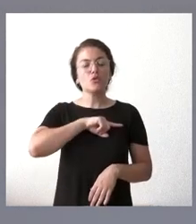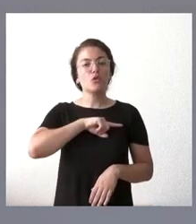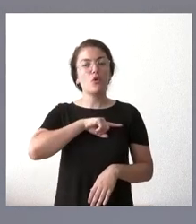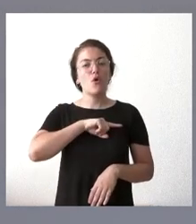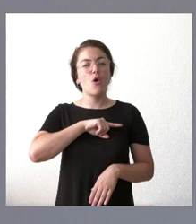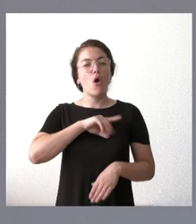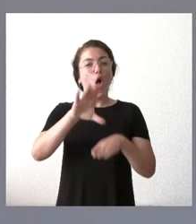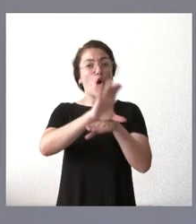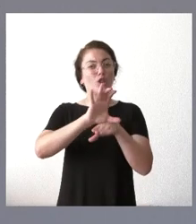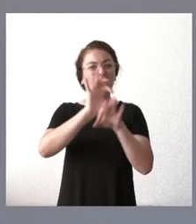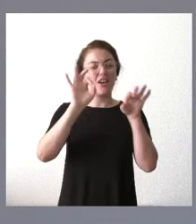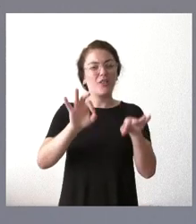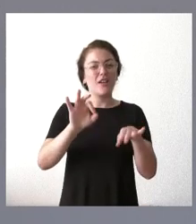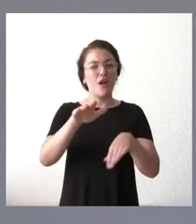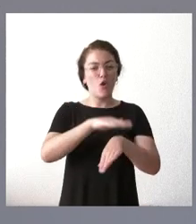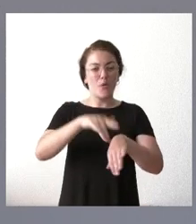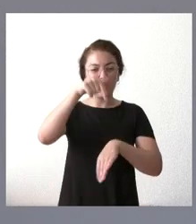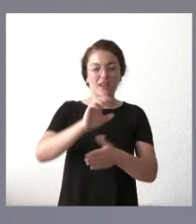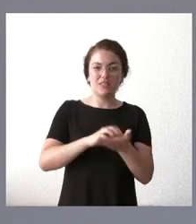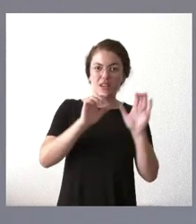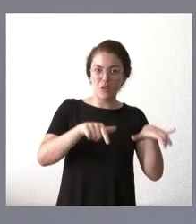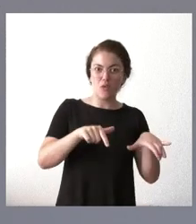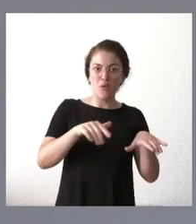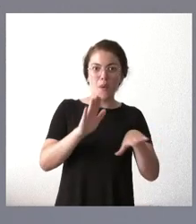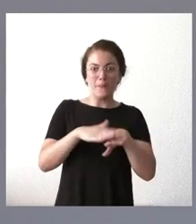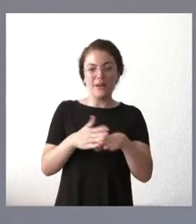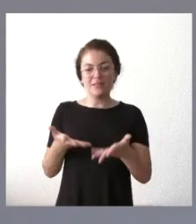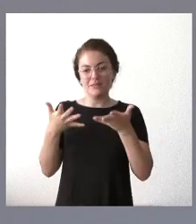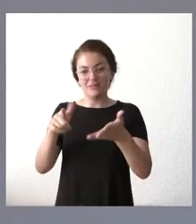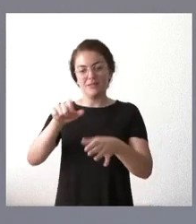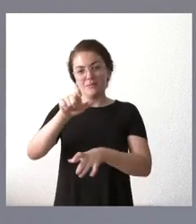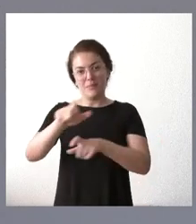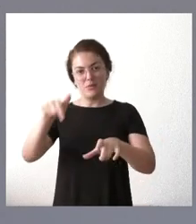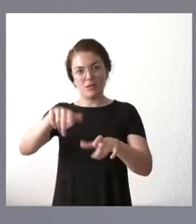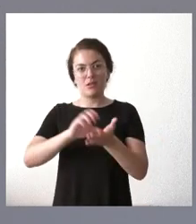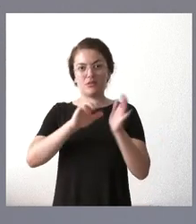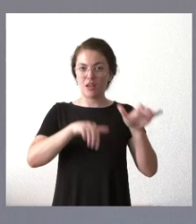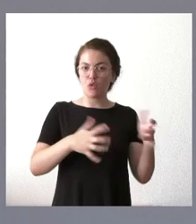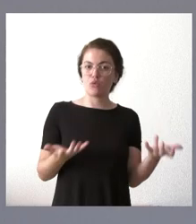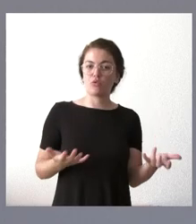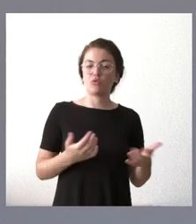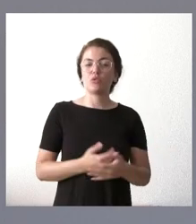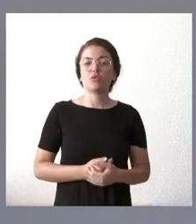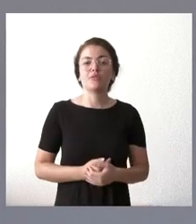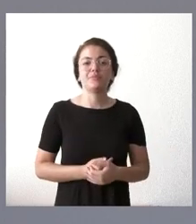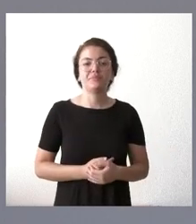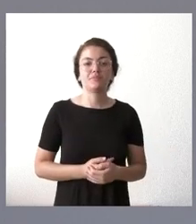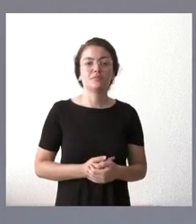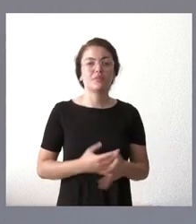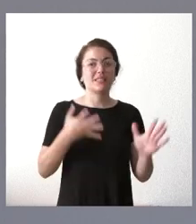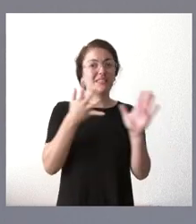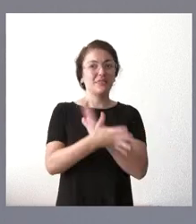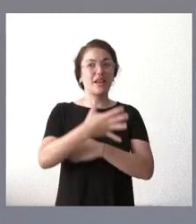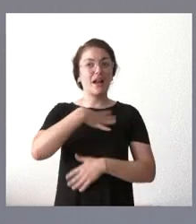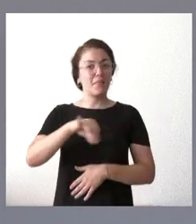de Castilla y León y consejeros para los ciudadanos de Castilla y León. Y de ese punto de vista eso es compatible con